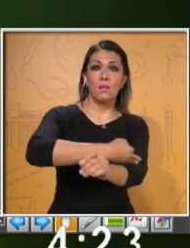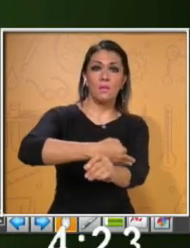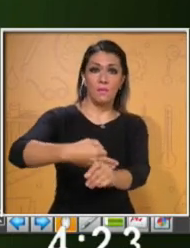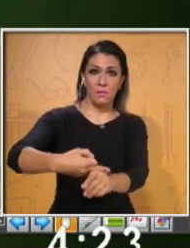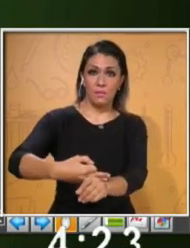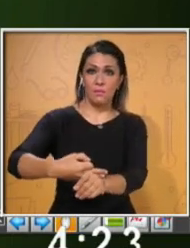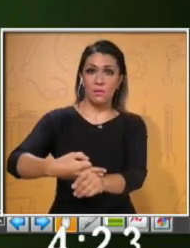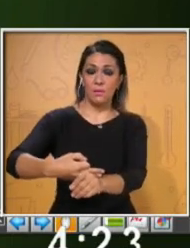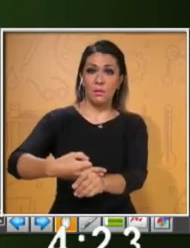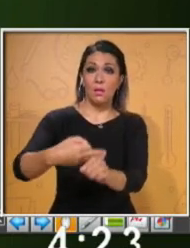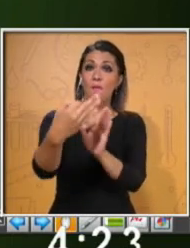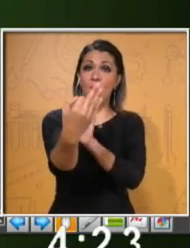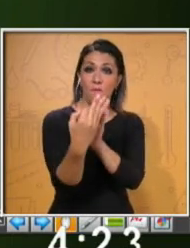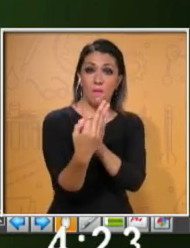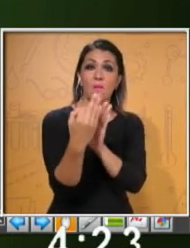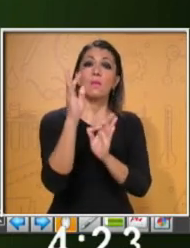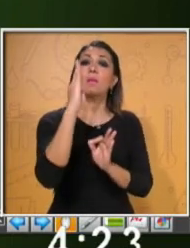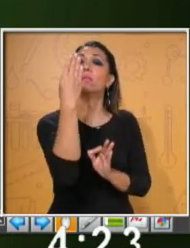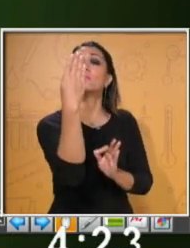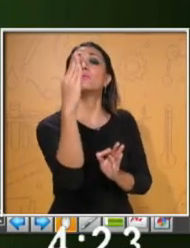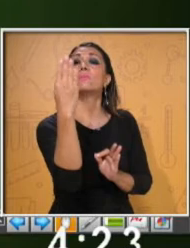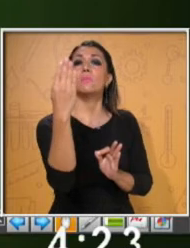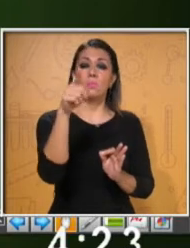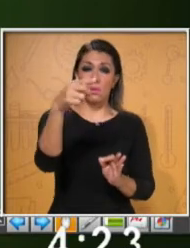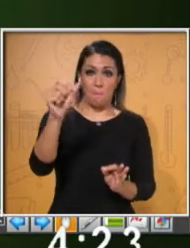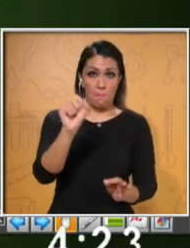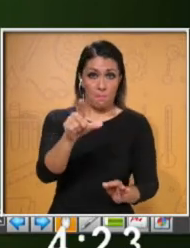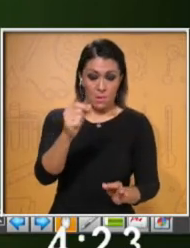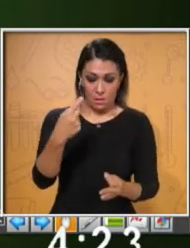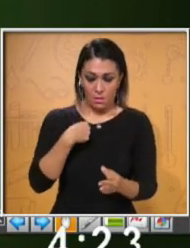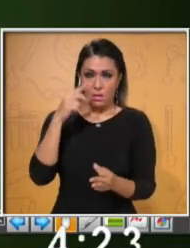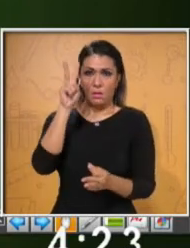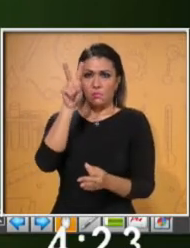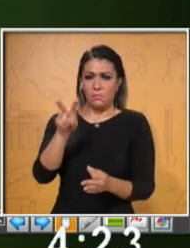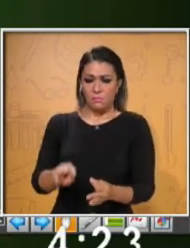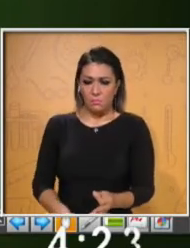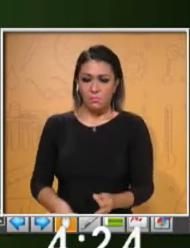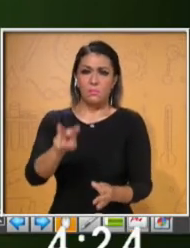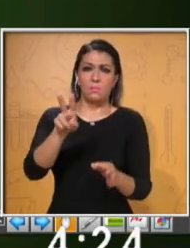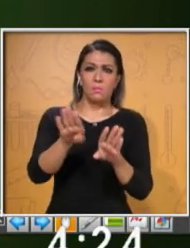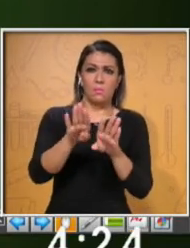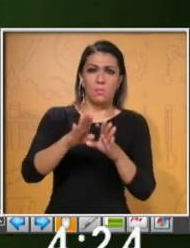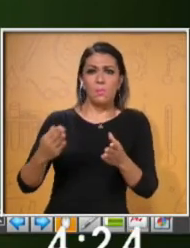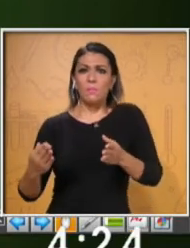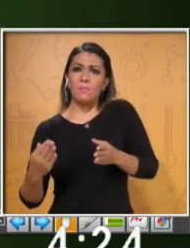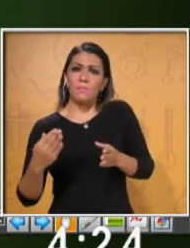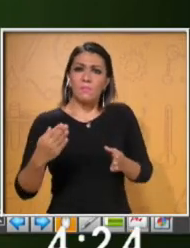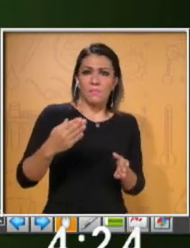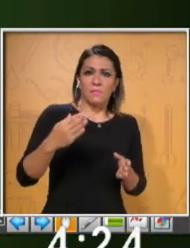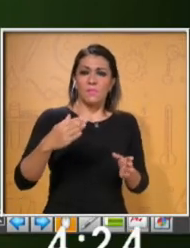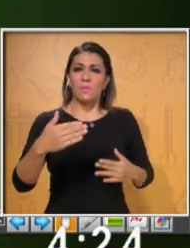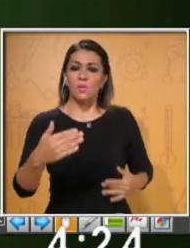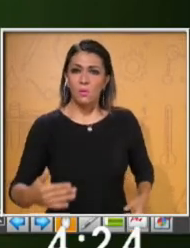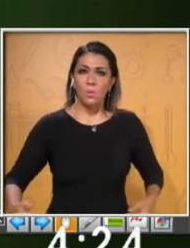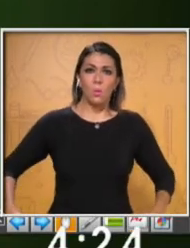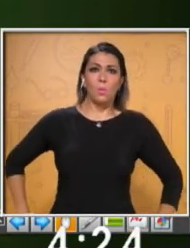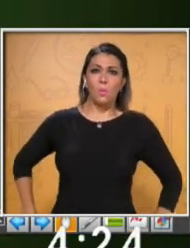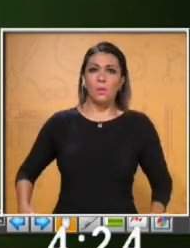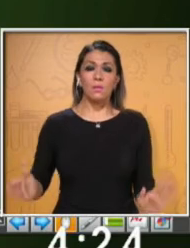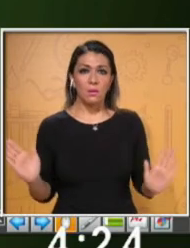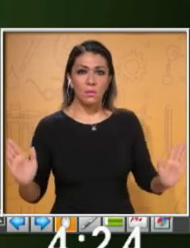anteriormente, frente al espejo, para que tú mismo detectes qué tipo de movimientos puedes realizar mientras